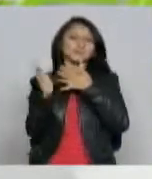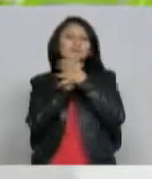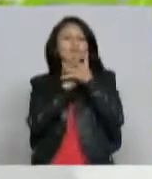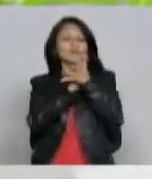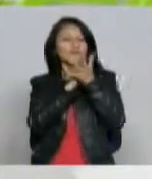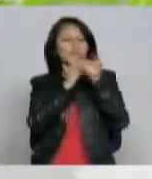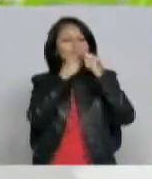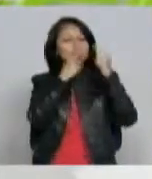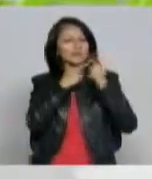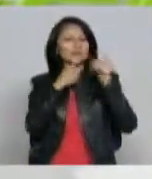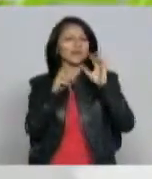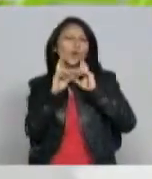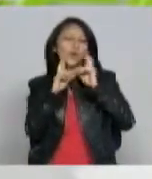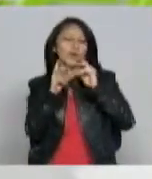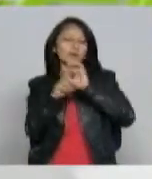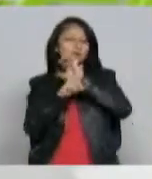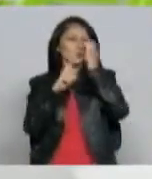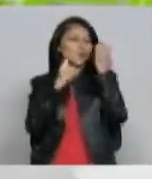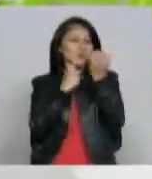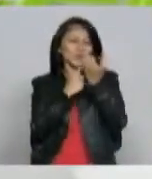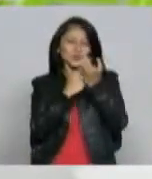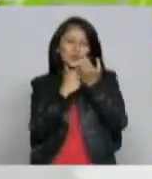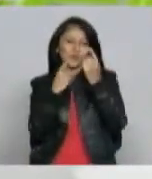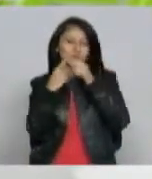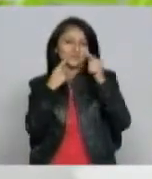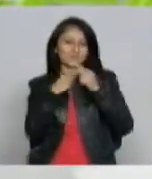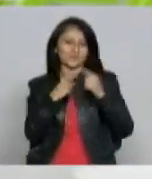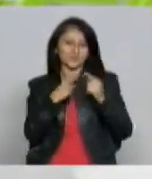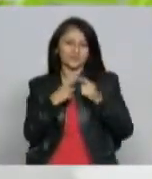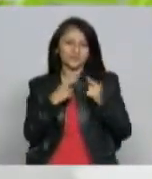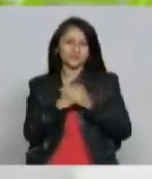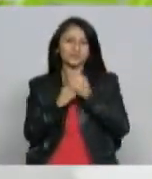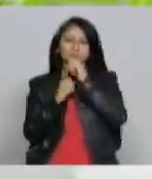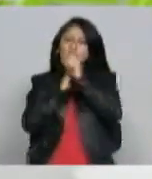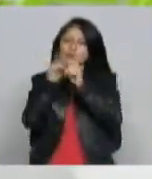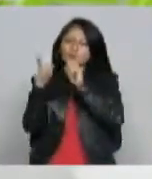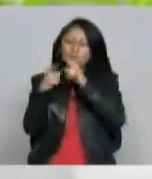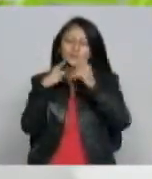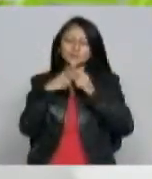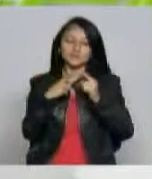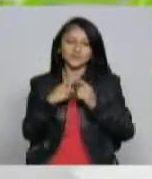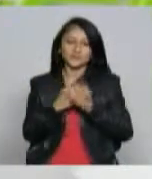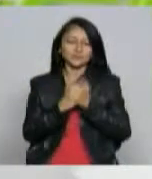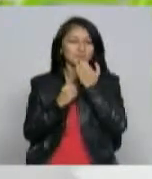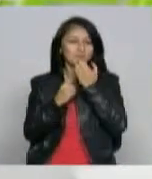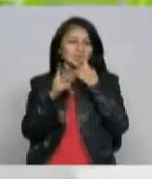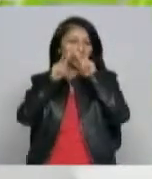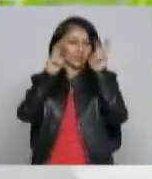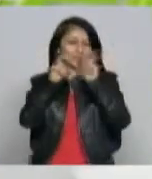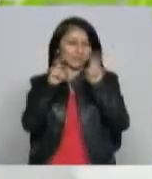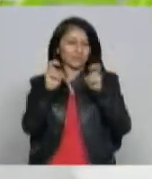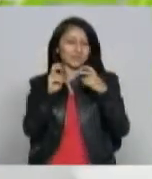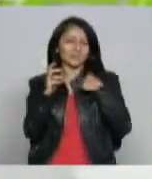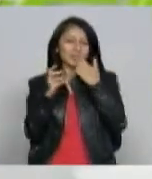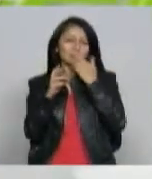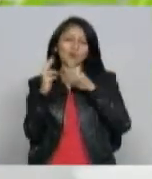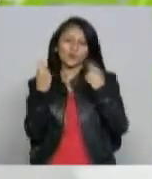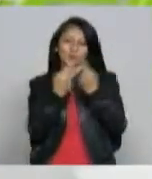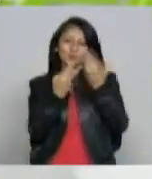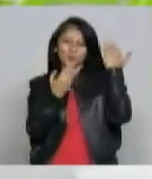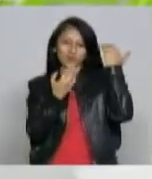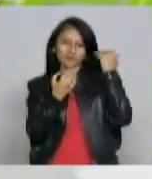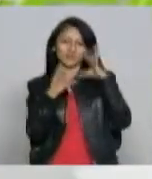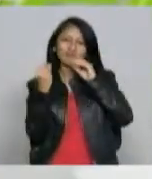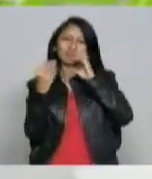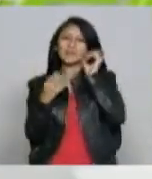ojalá fuera la cultura de los municipios en esencia lo que es el periodista como tal ¿qué quiere decir esto? ejemplo, estuvimos en una reunión de